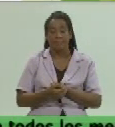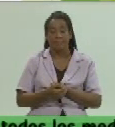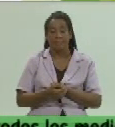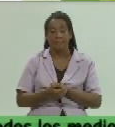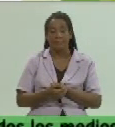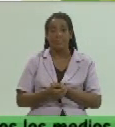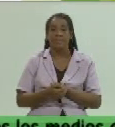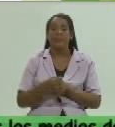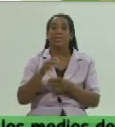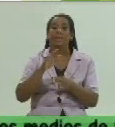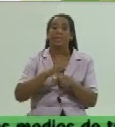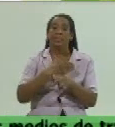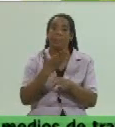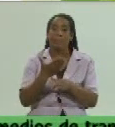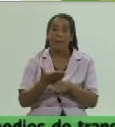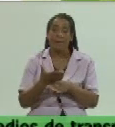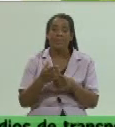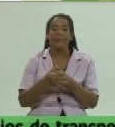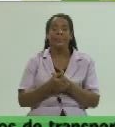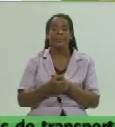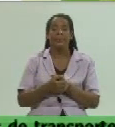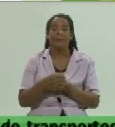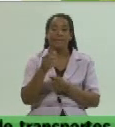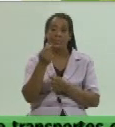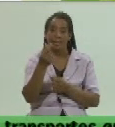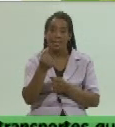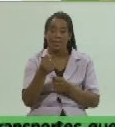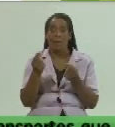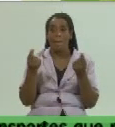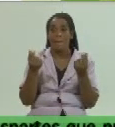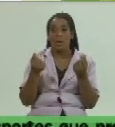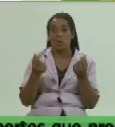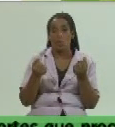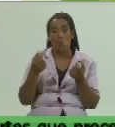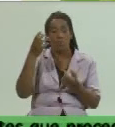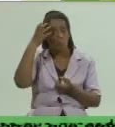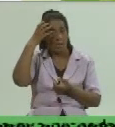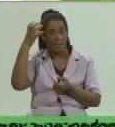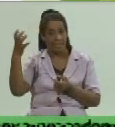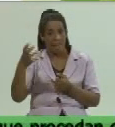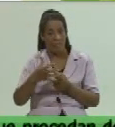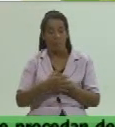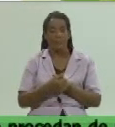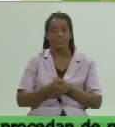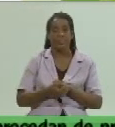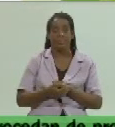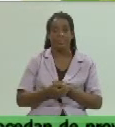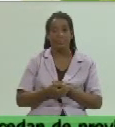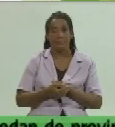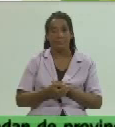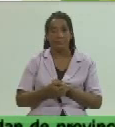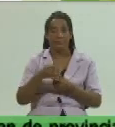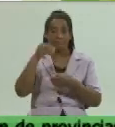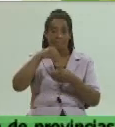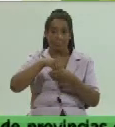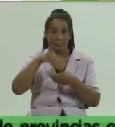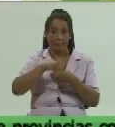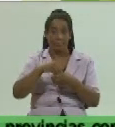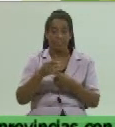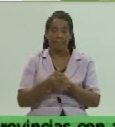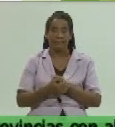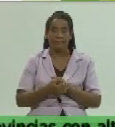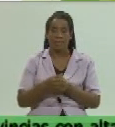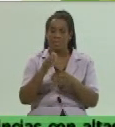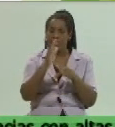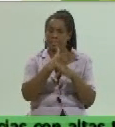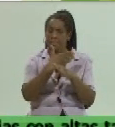urbana es donde llegue el dinero el presupuesto del estado quiere decir que la gran urbana es quien va a hacer estos aportes al presupuesto del estado ahora debemos diferenciar